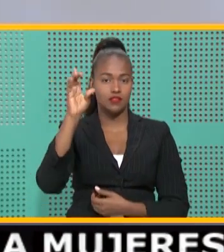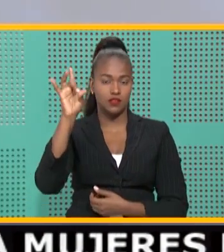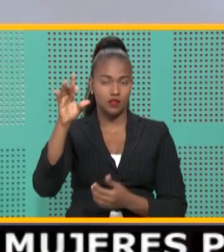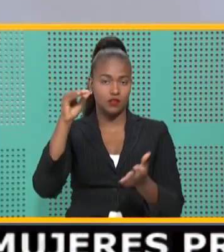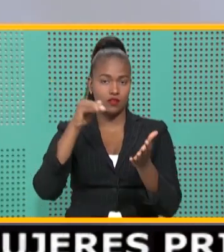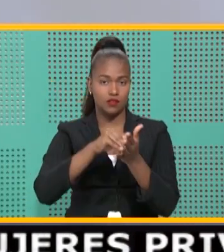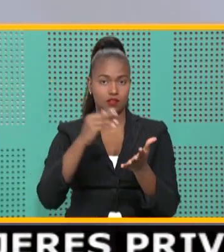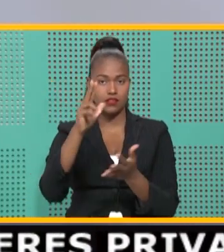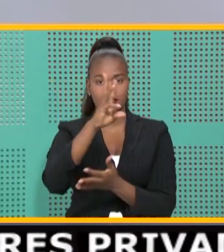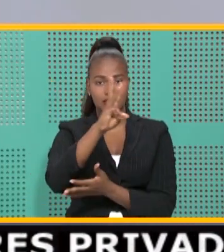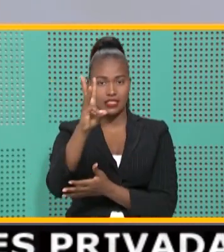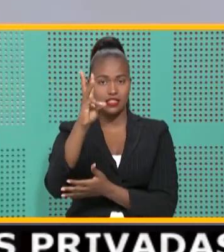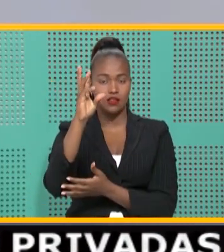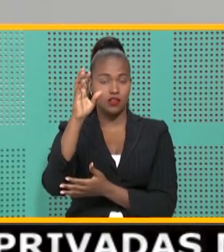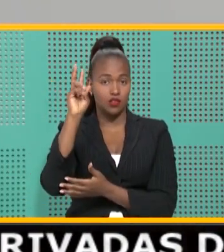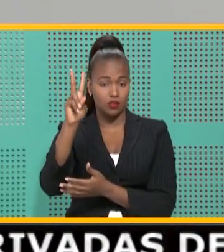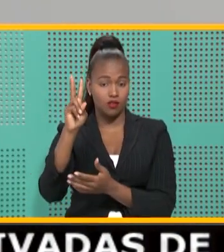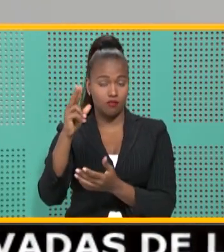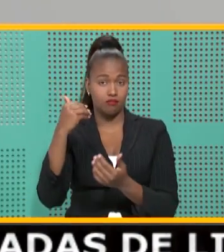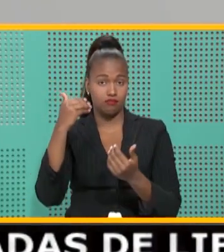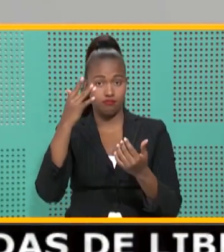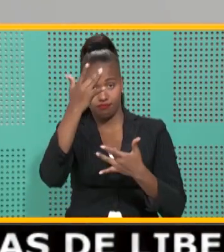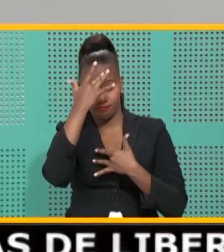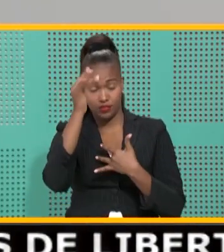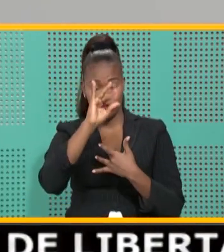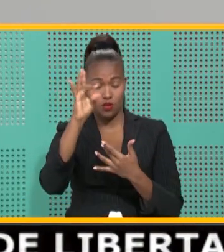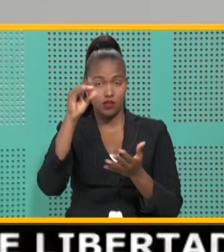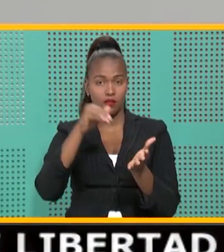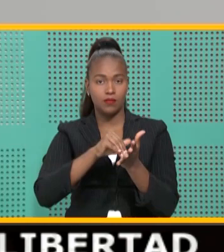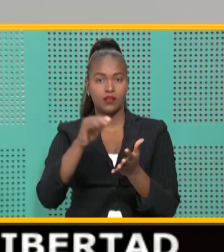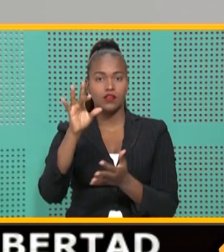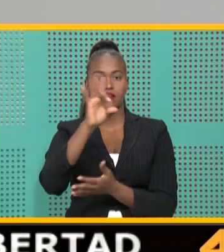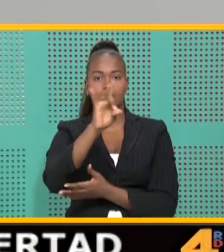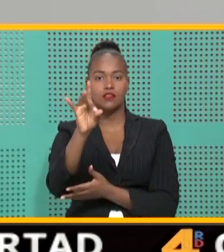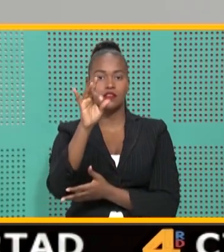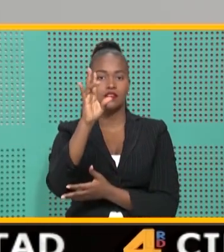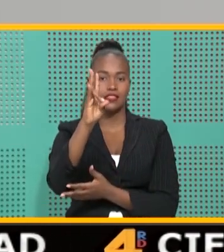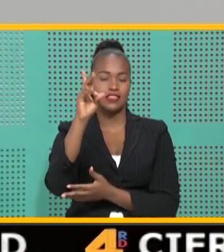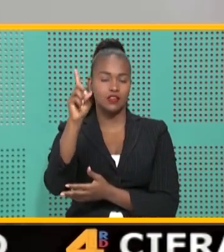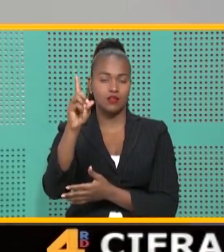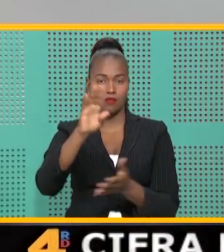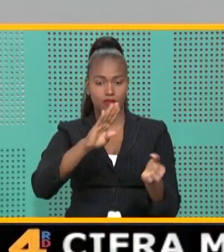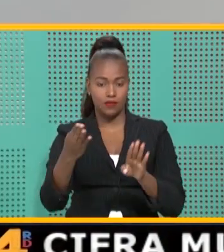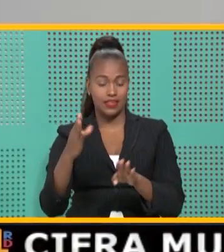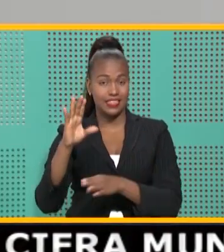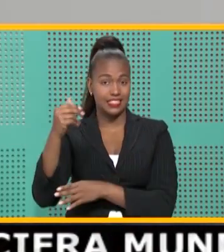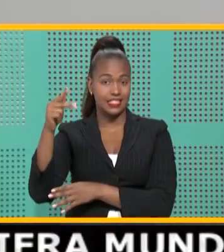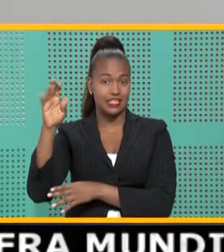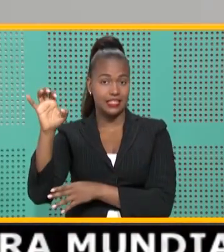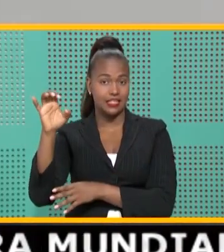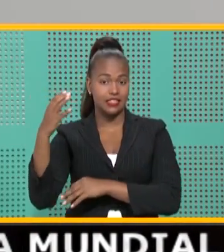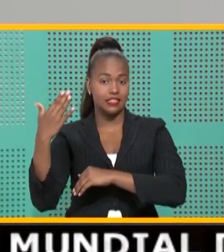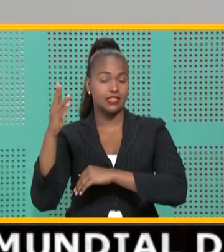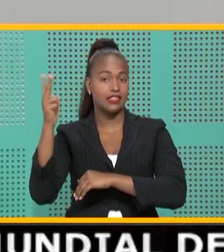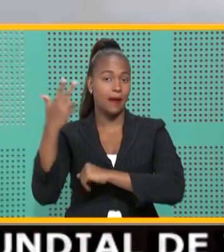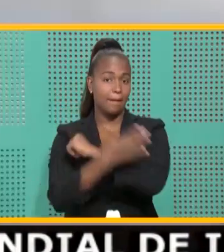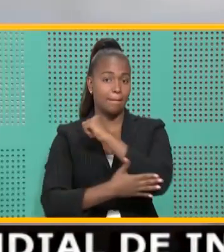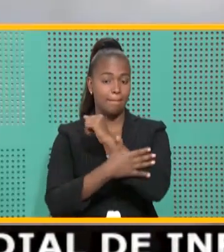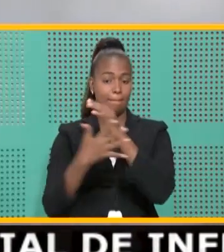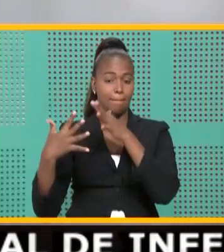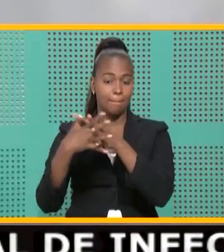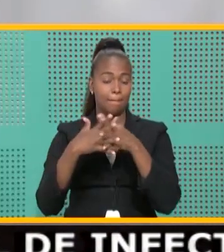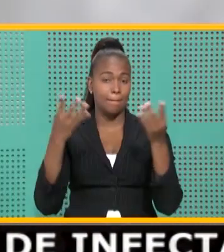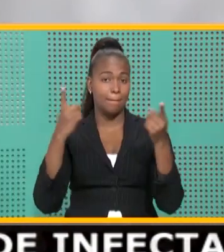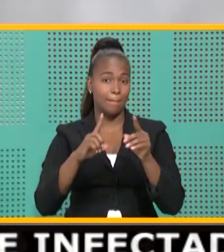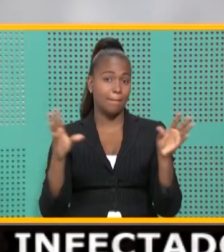.602 contagiados y 8.761 decesos. Chile es el tercer país de Latinoamérica con más